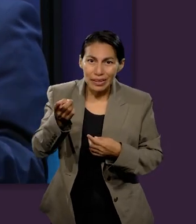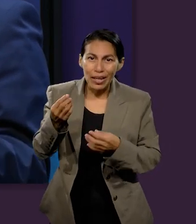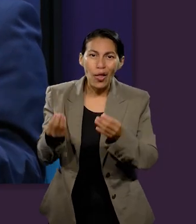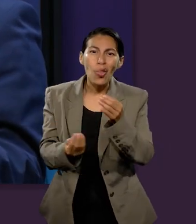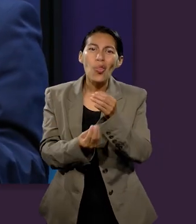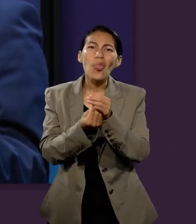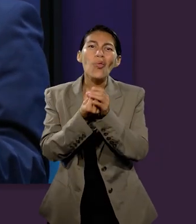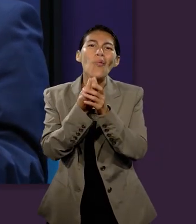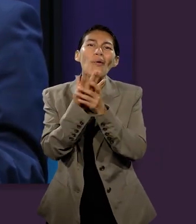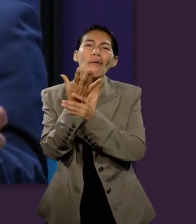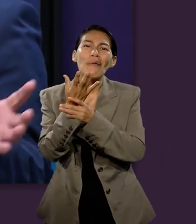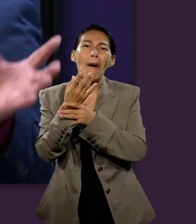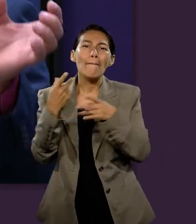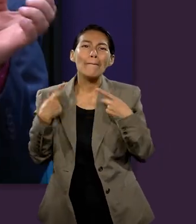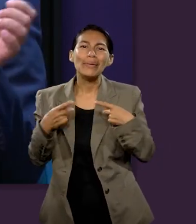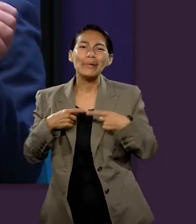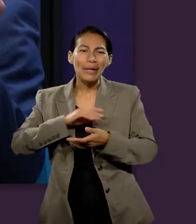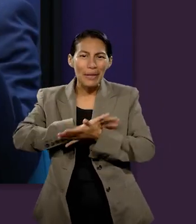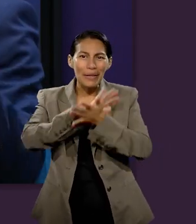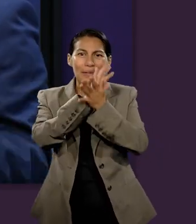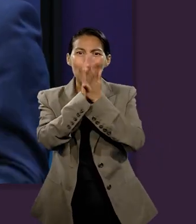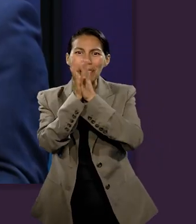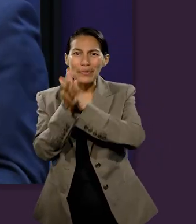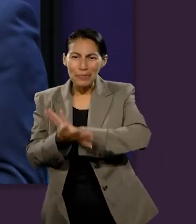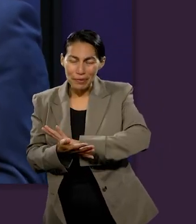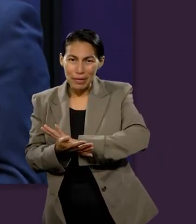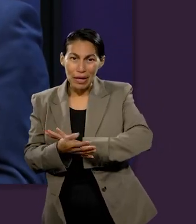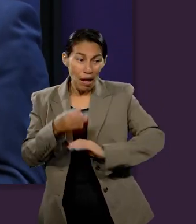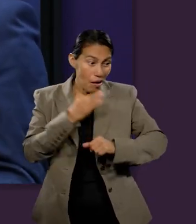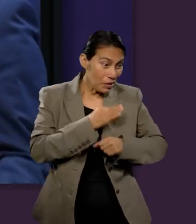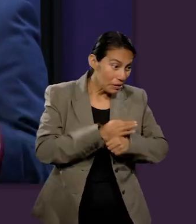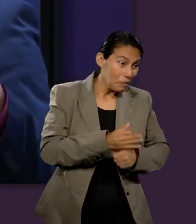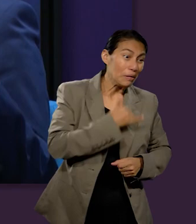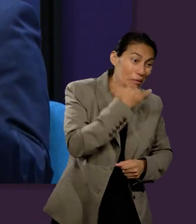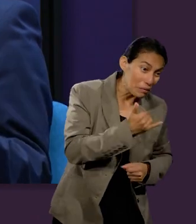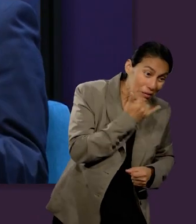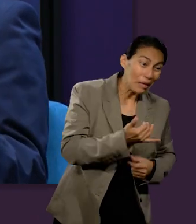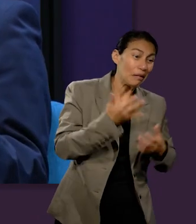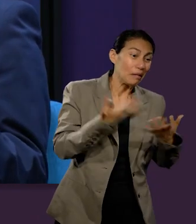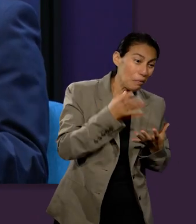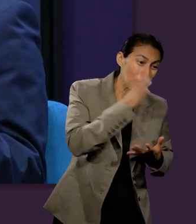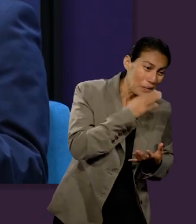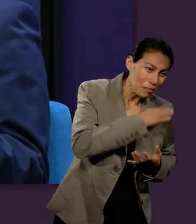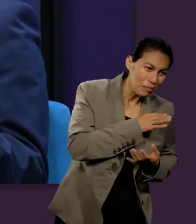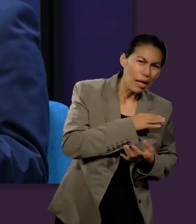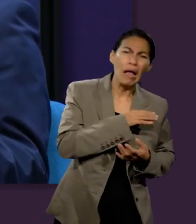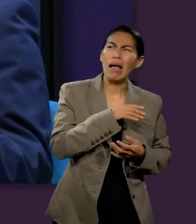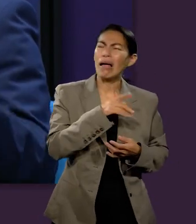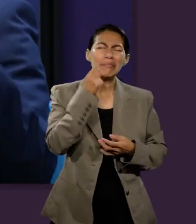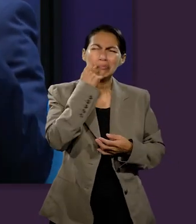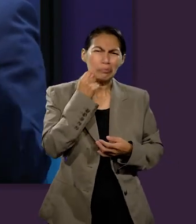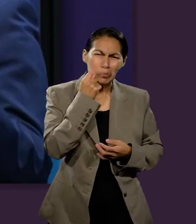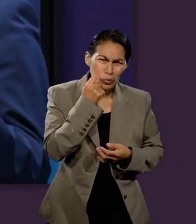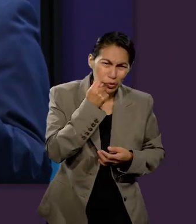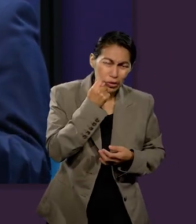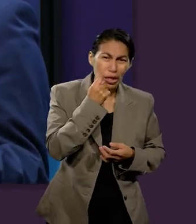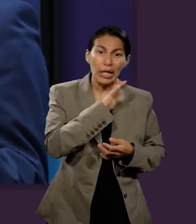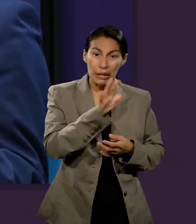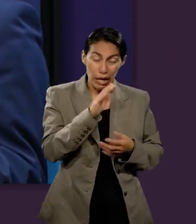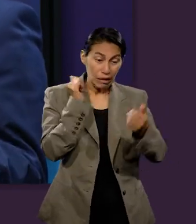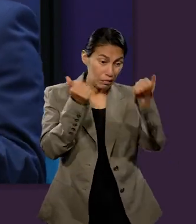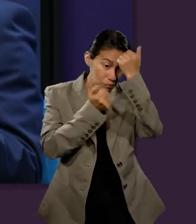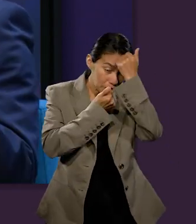a mí y de cierta manera están encapsuladas en mi nombre, Dios básicamente nos dice que nos va a dar